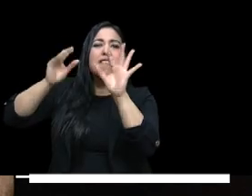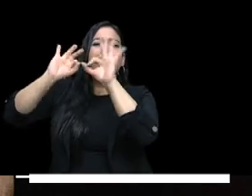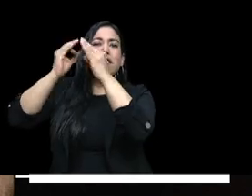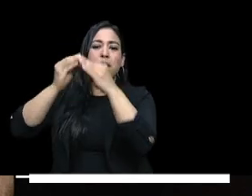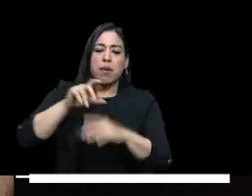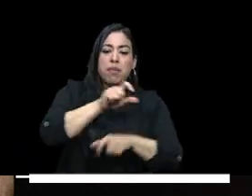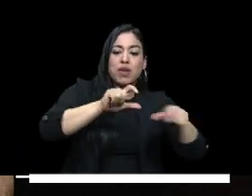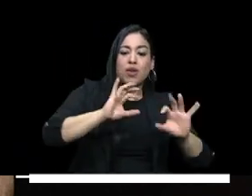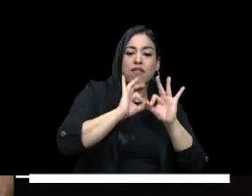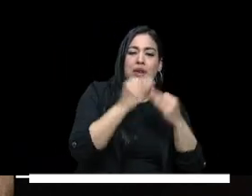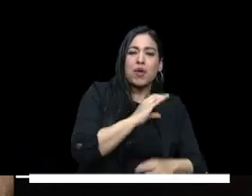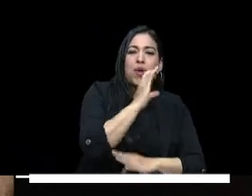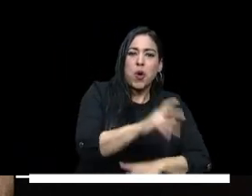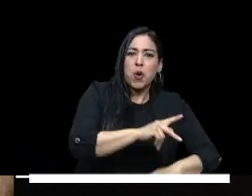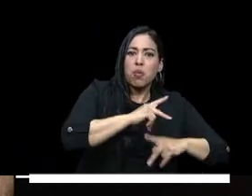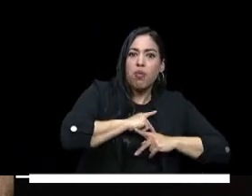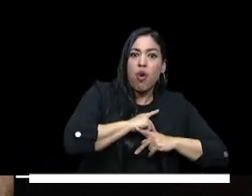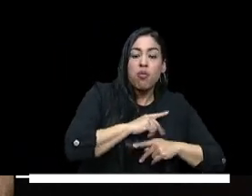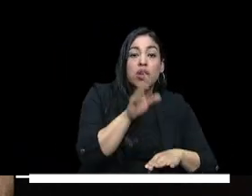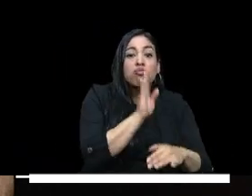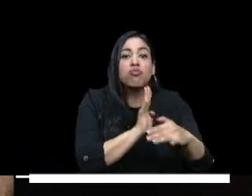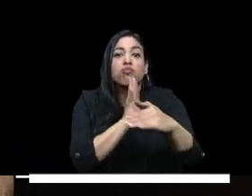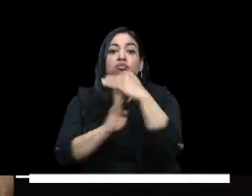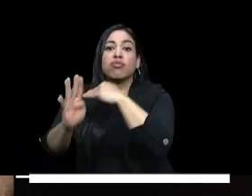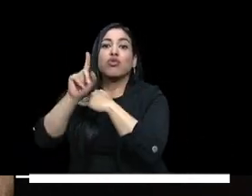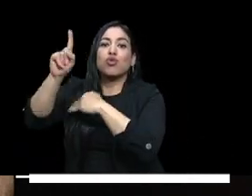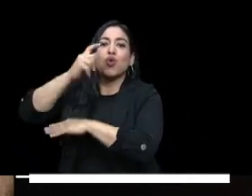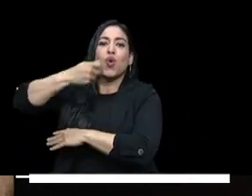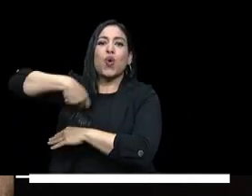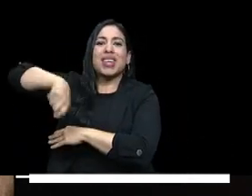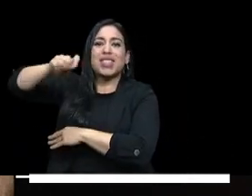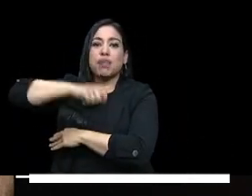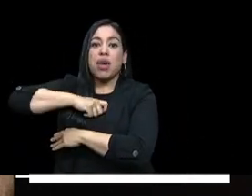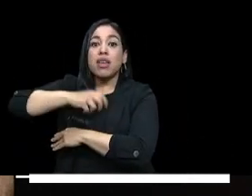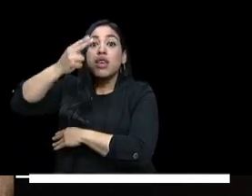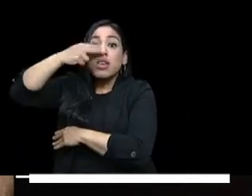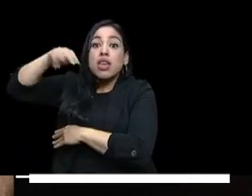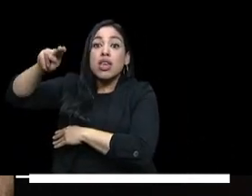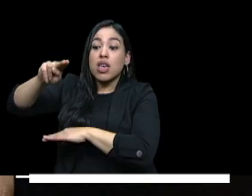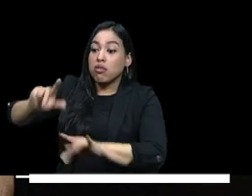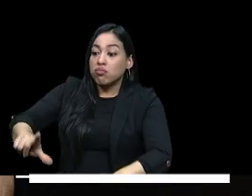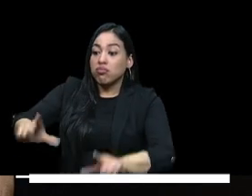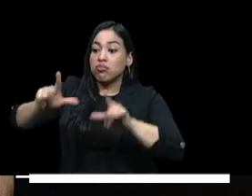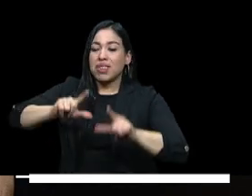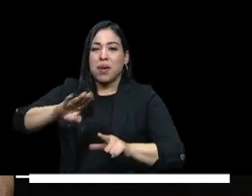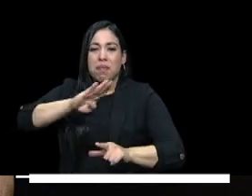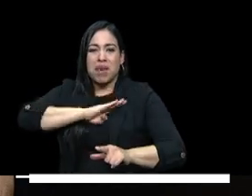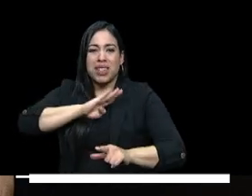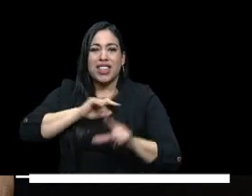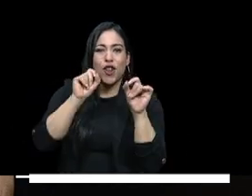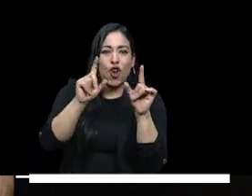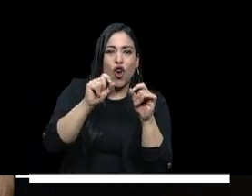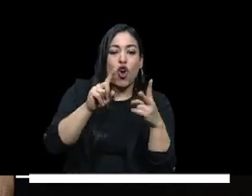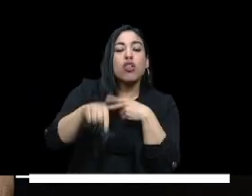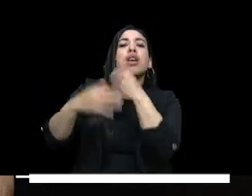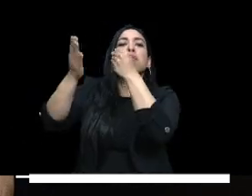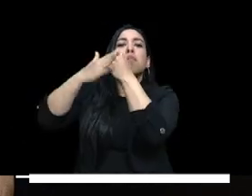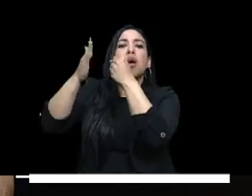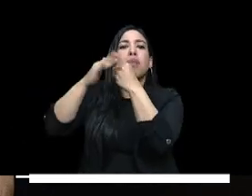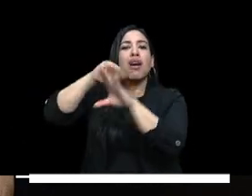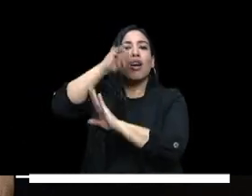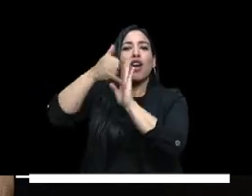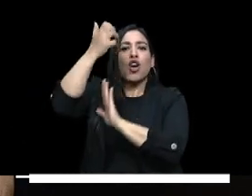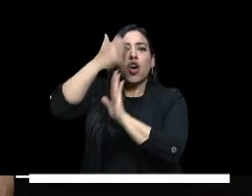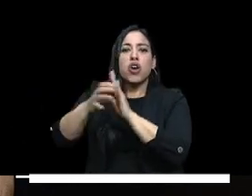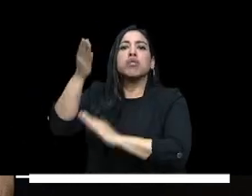familias colombianas que migren a España sus hijos e hijas con el título de bachiller y la prueba SABER-11